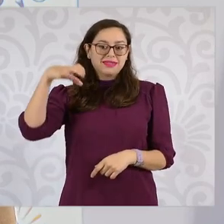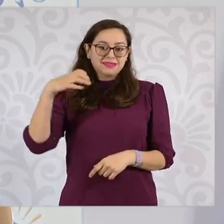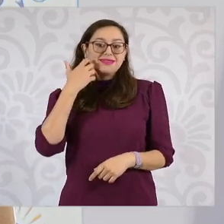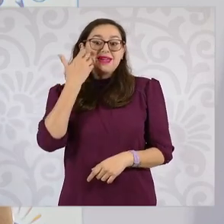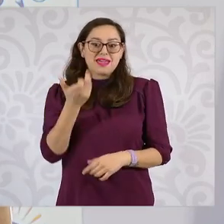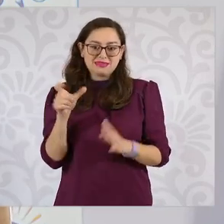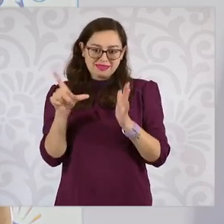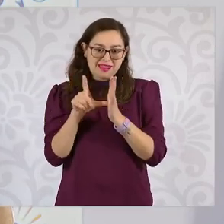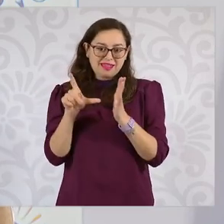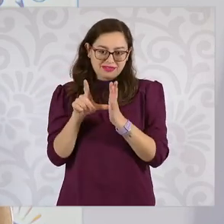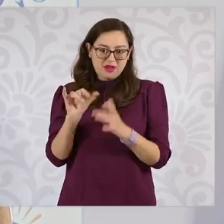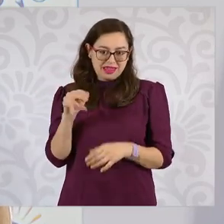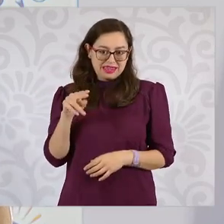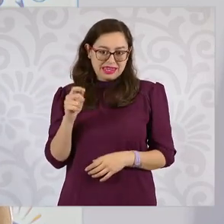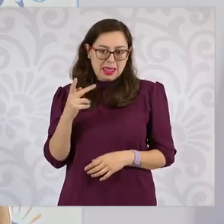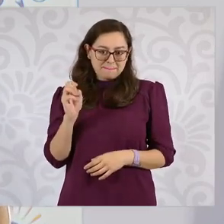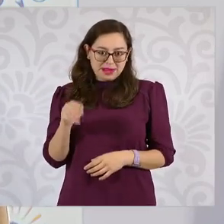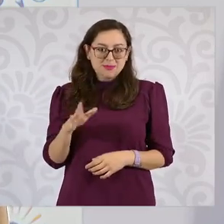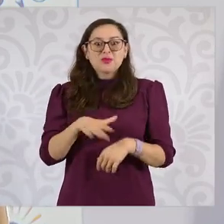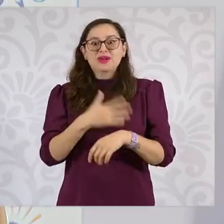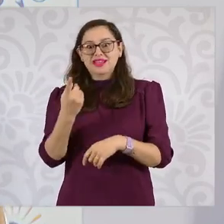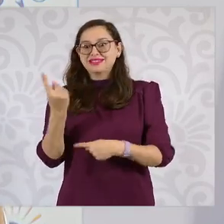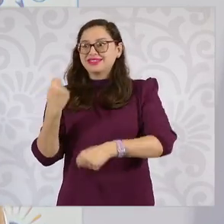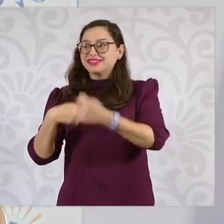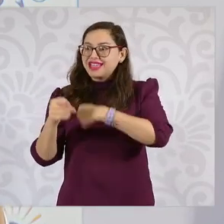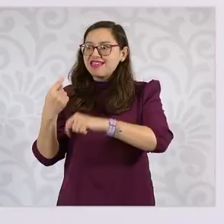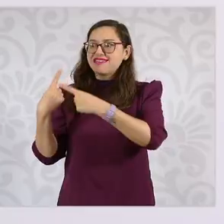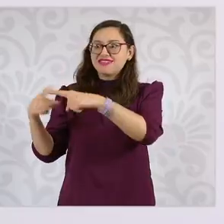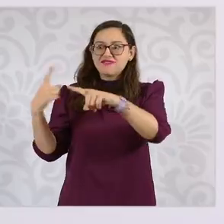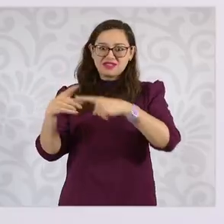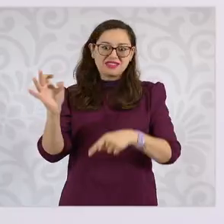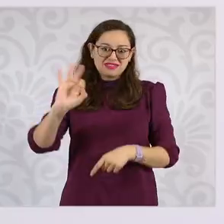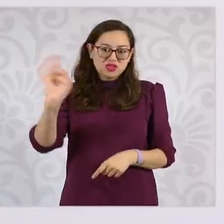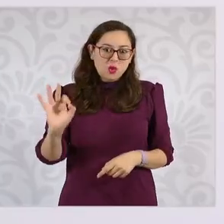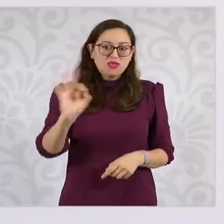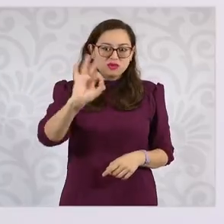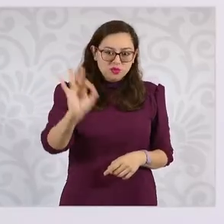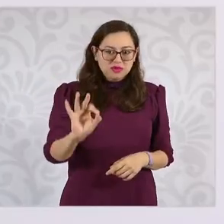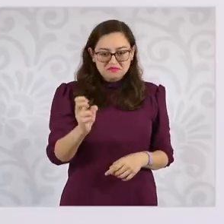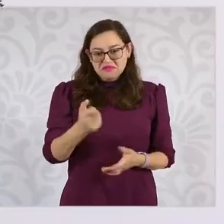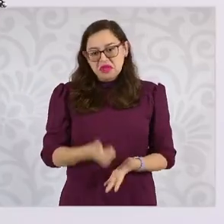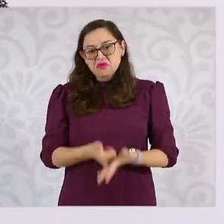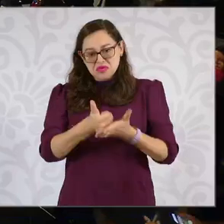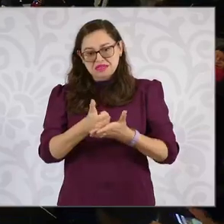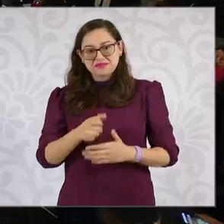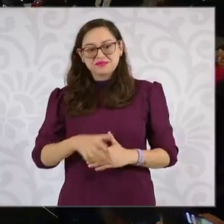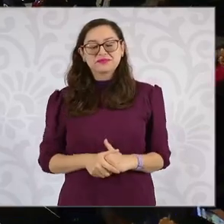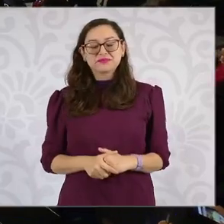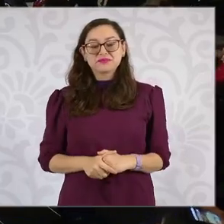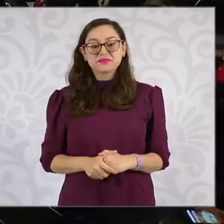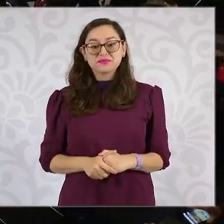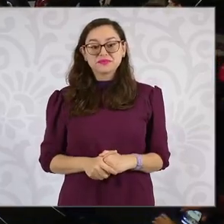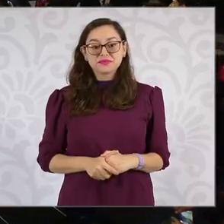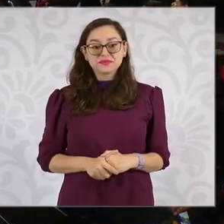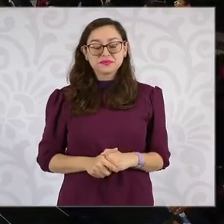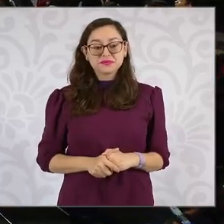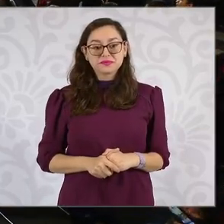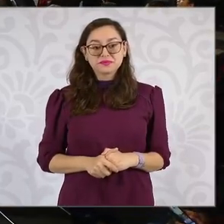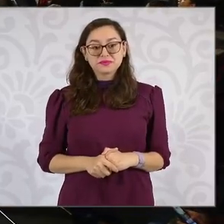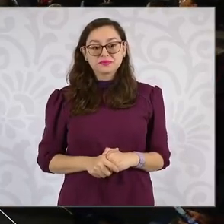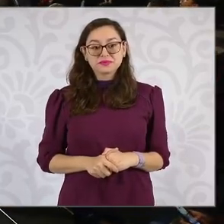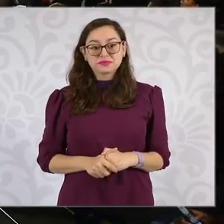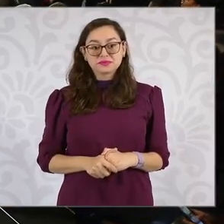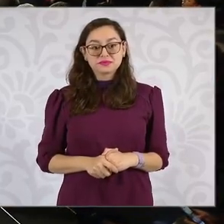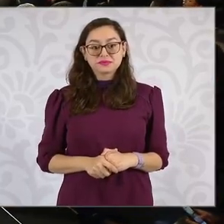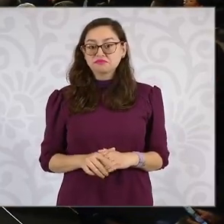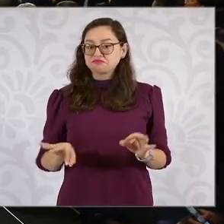mayores porque les ofrecen descuentos, les ayuda para su economía. Con permiso. Gracias. Bueno, vamos